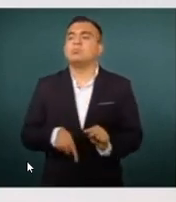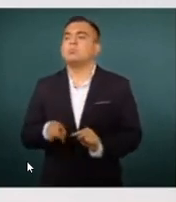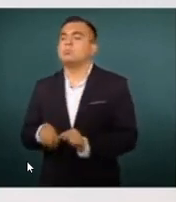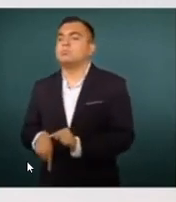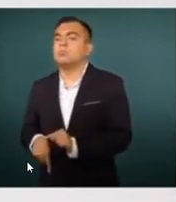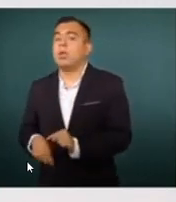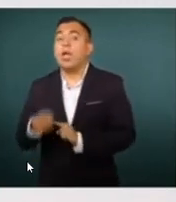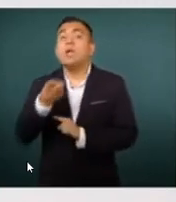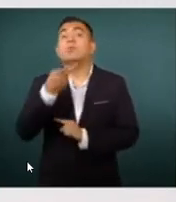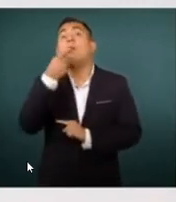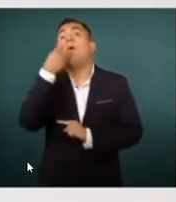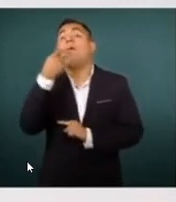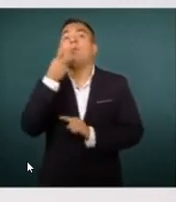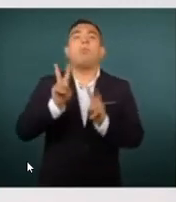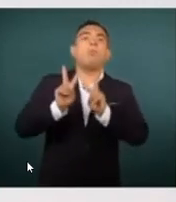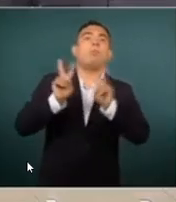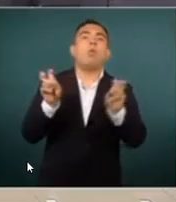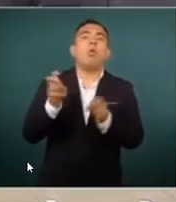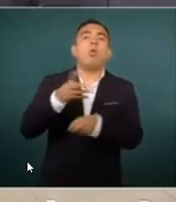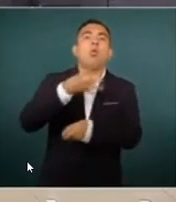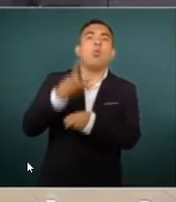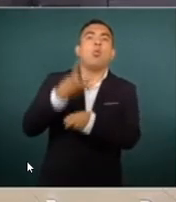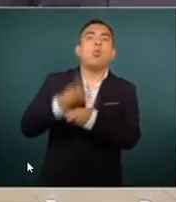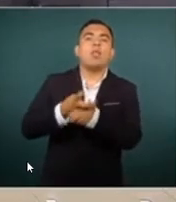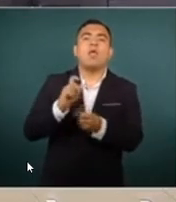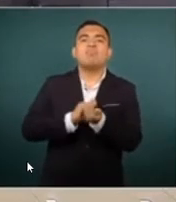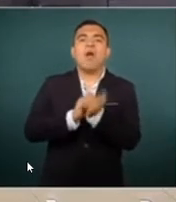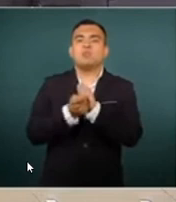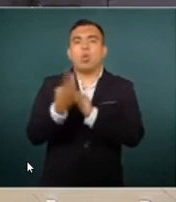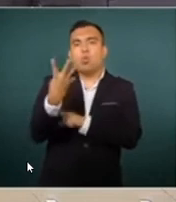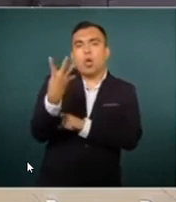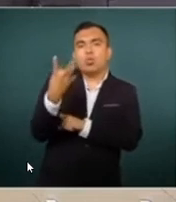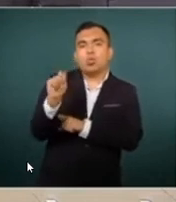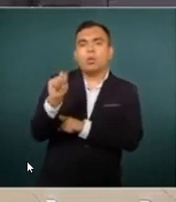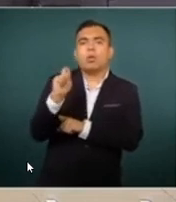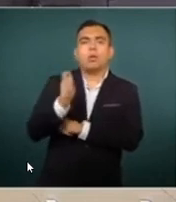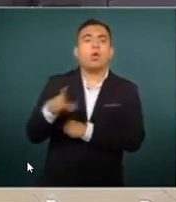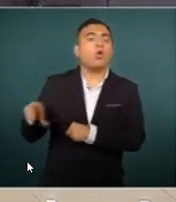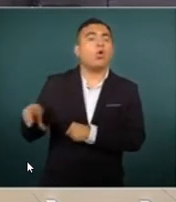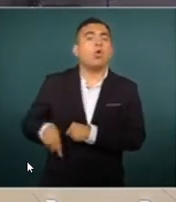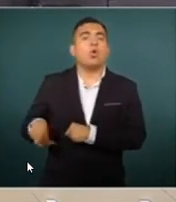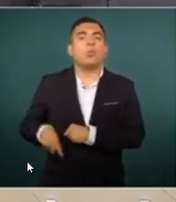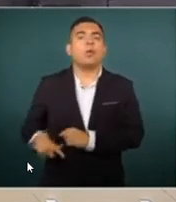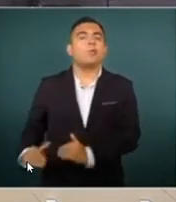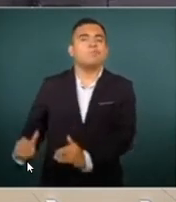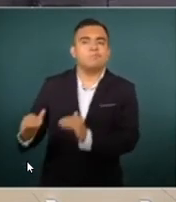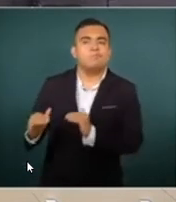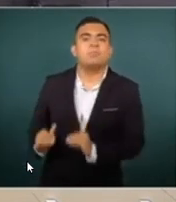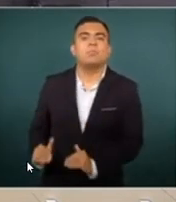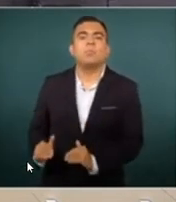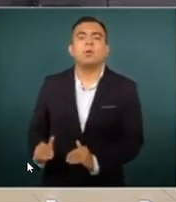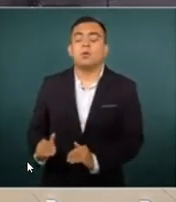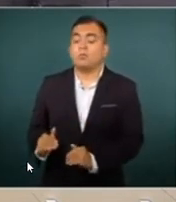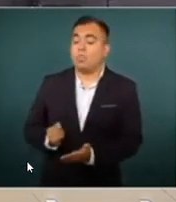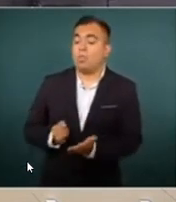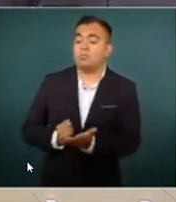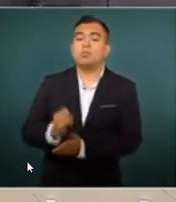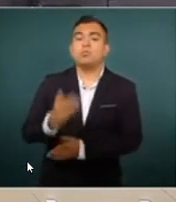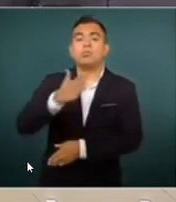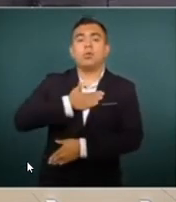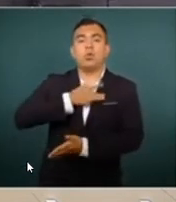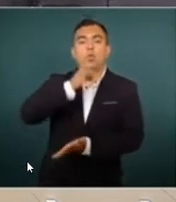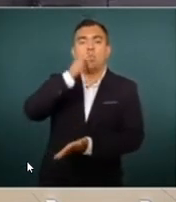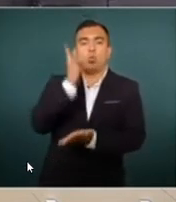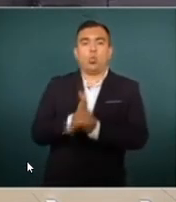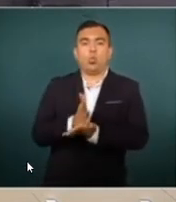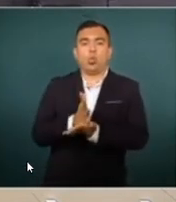cuarta transformación, menoscaba las capacidades del gobierno, toma decisiones unipersonales, polariza